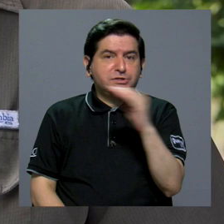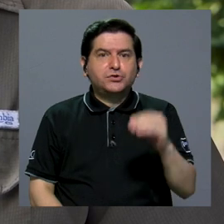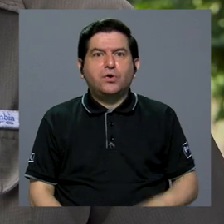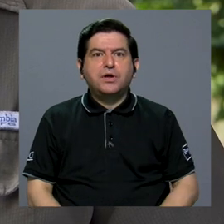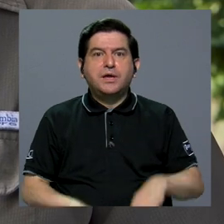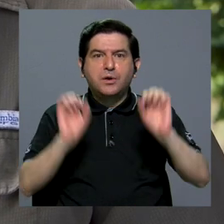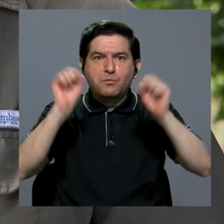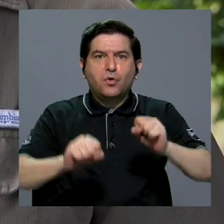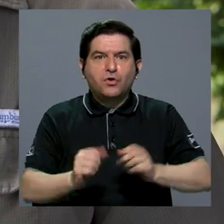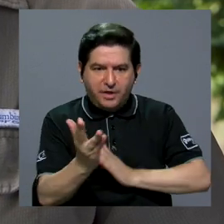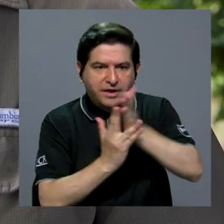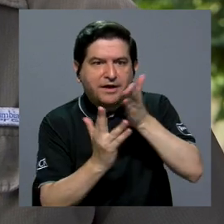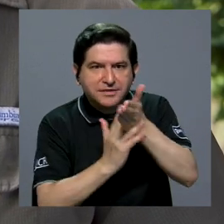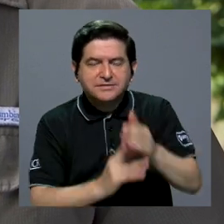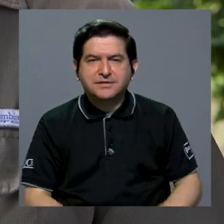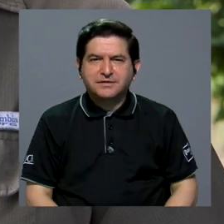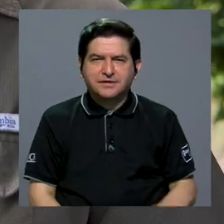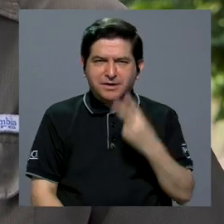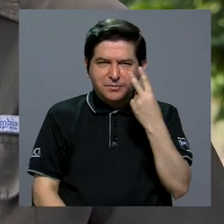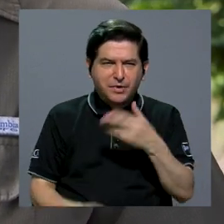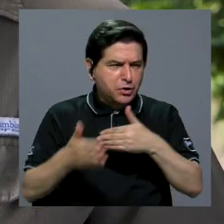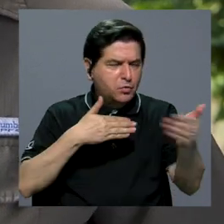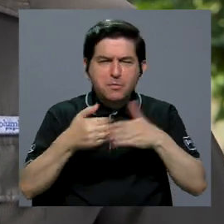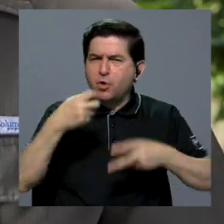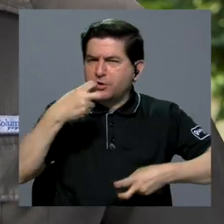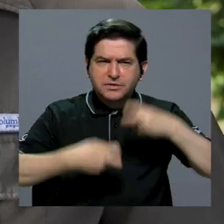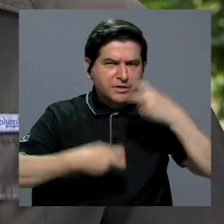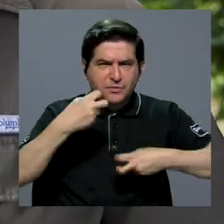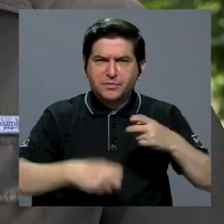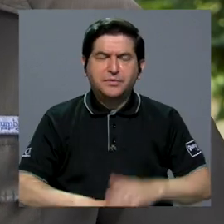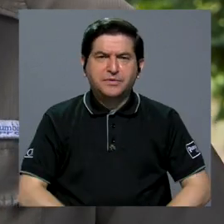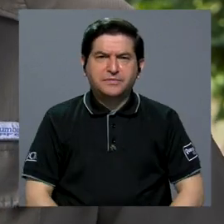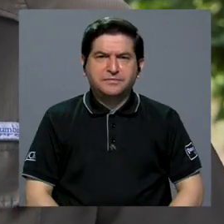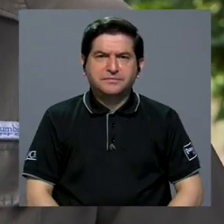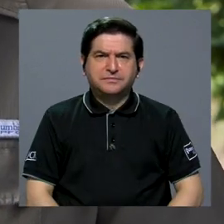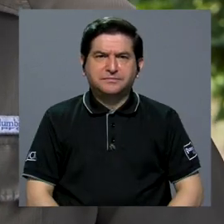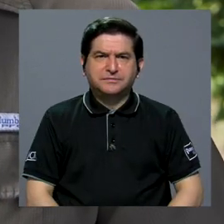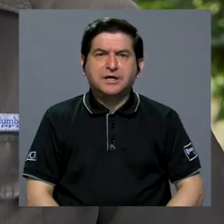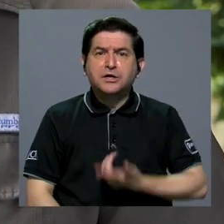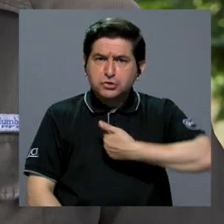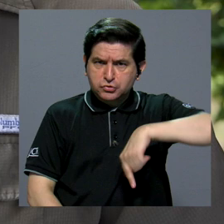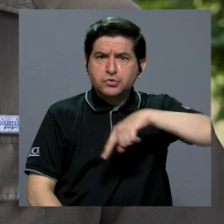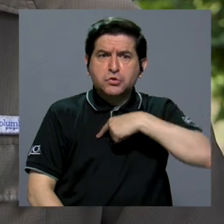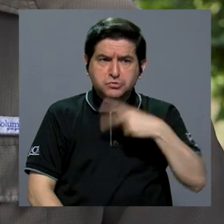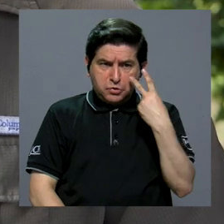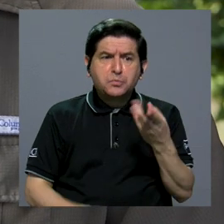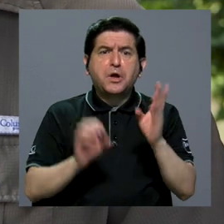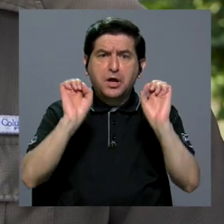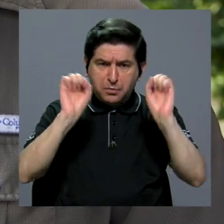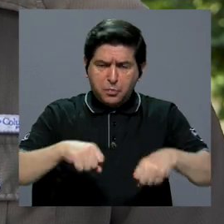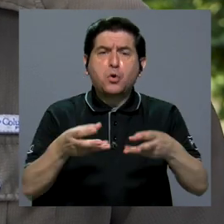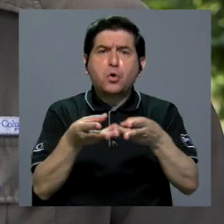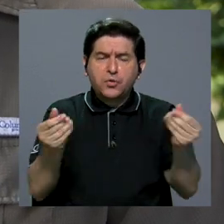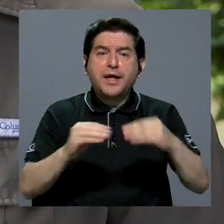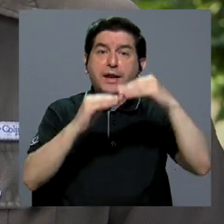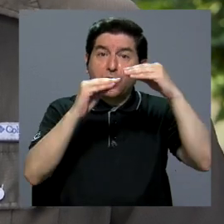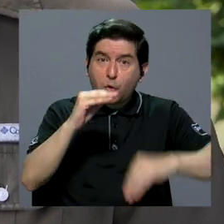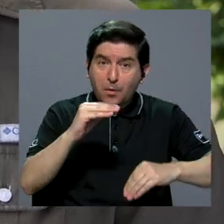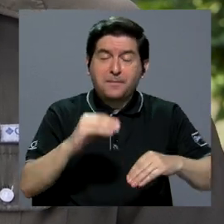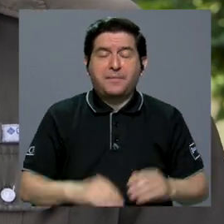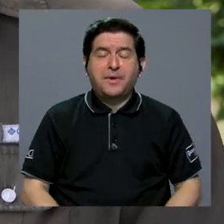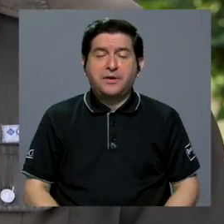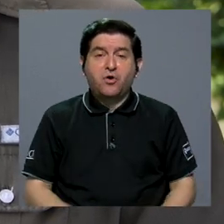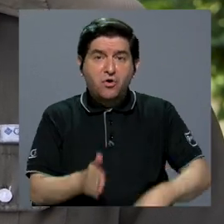Y vimos que a pesar de las adversidades, vimos que se podía producir con menos cantidad.